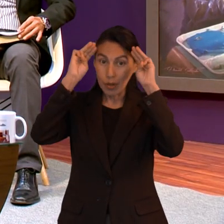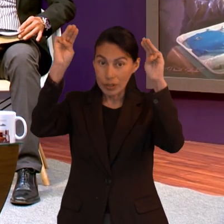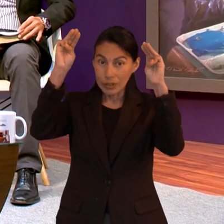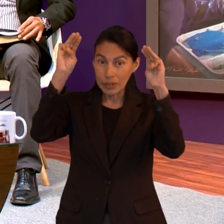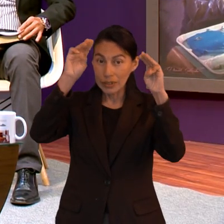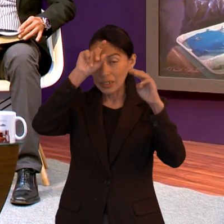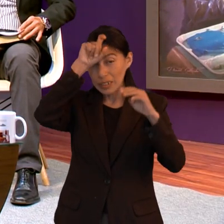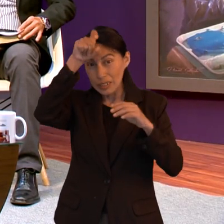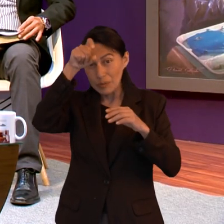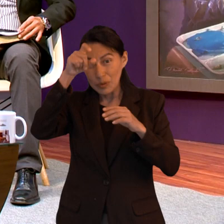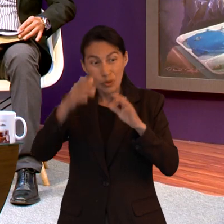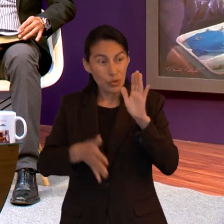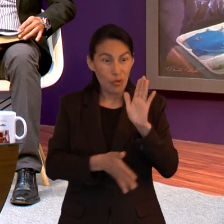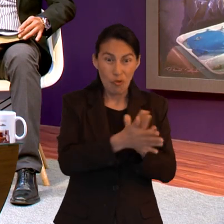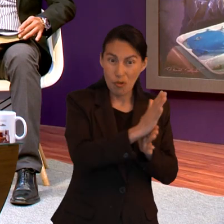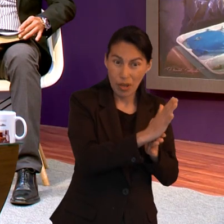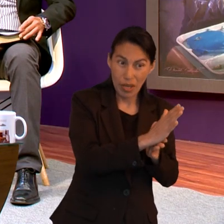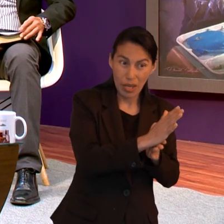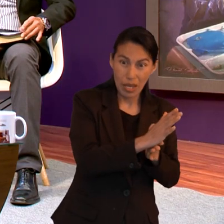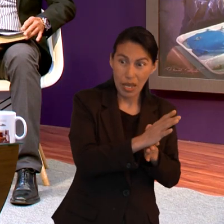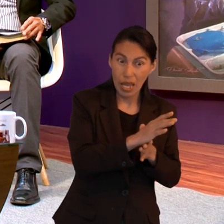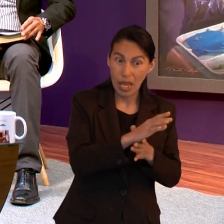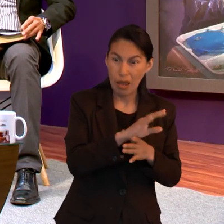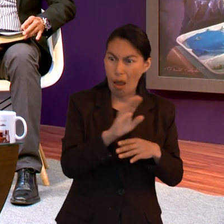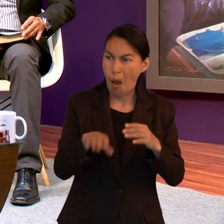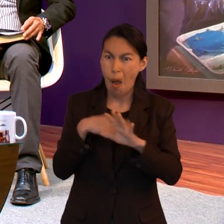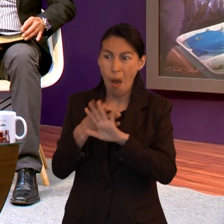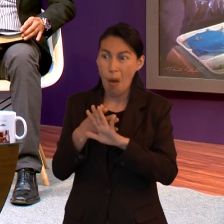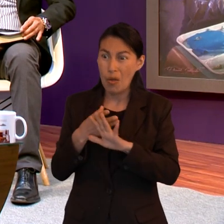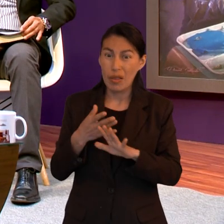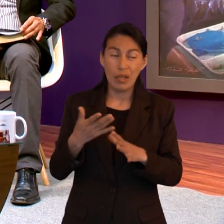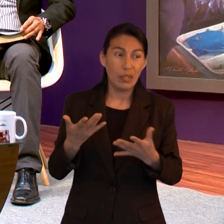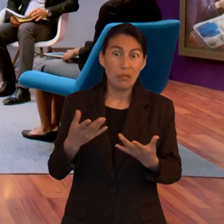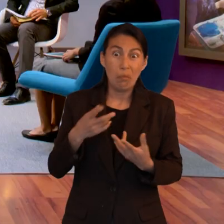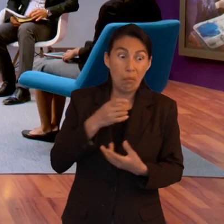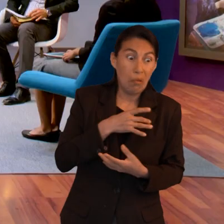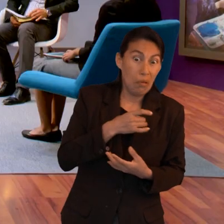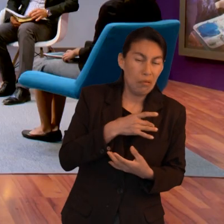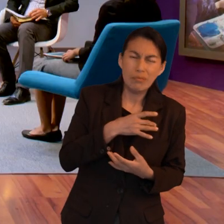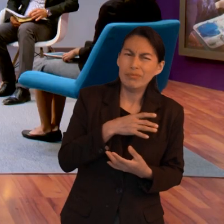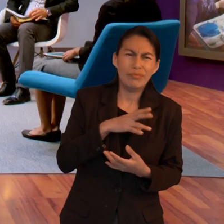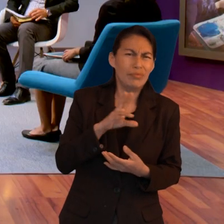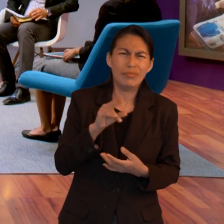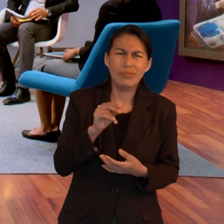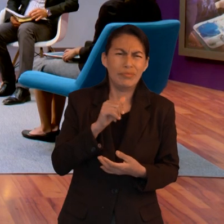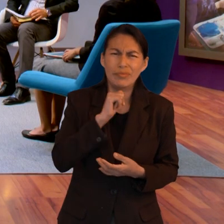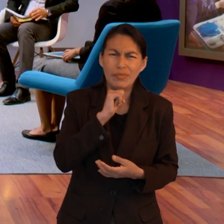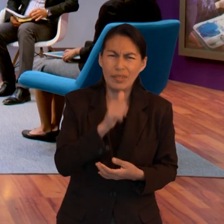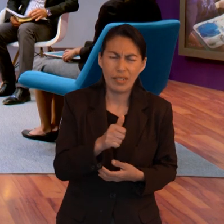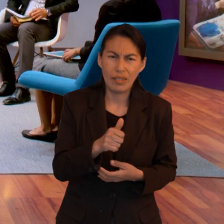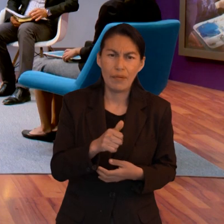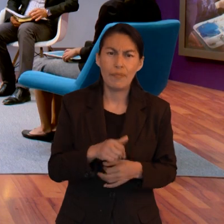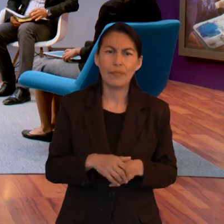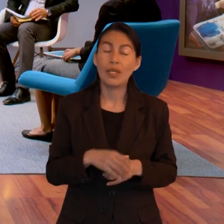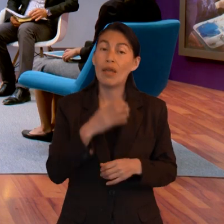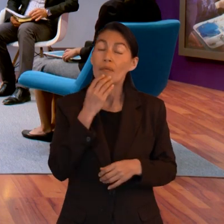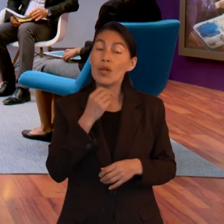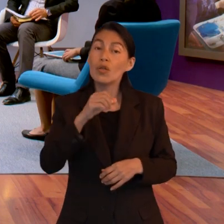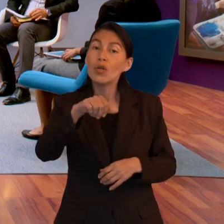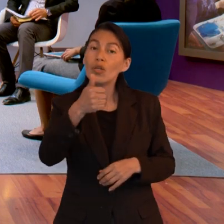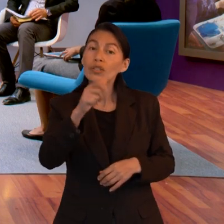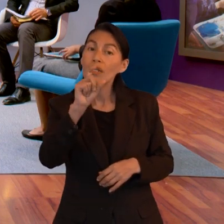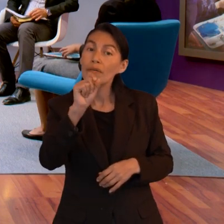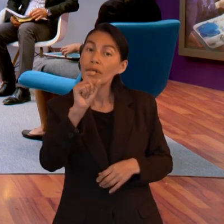nacidos otra actitud desafiante fue cuando Moisés salió de Egipto ellos no temieron